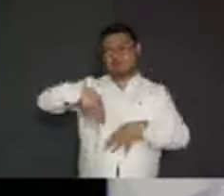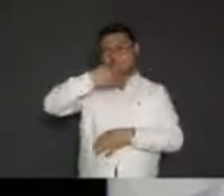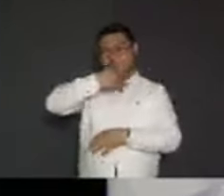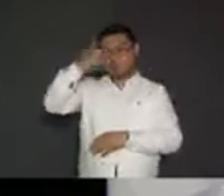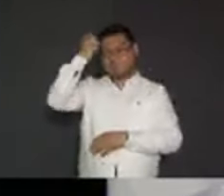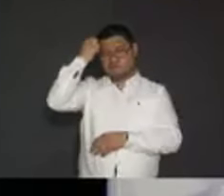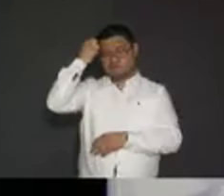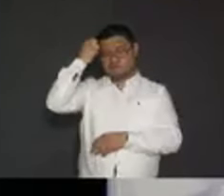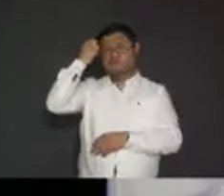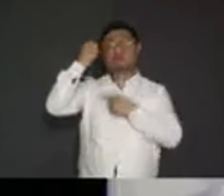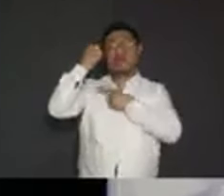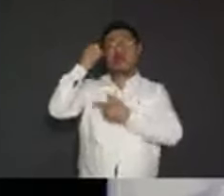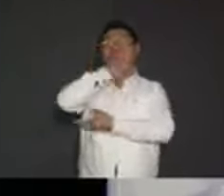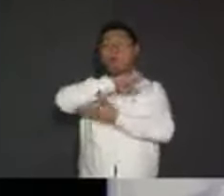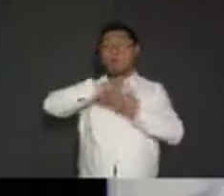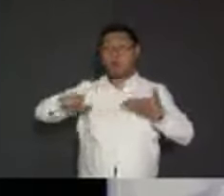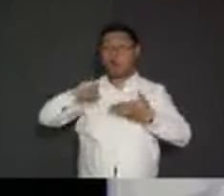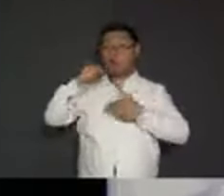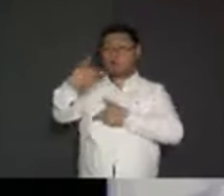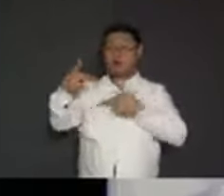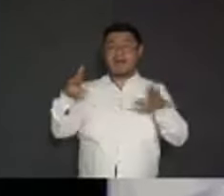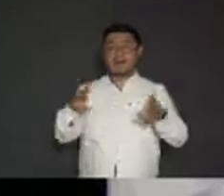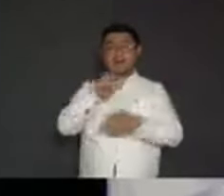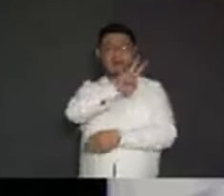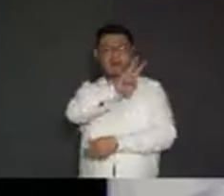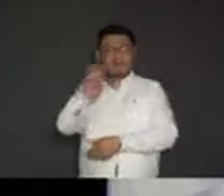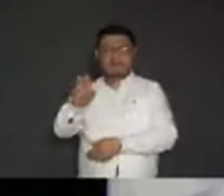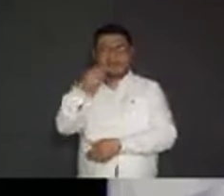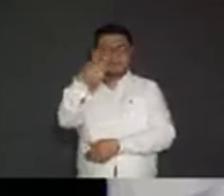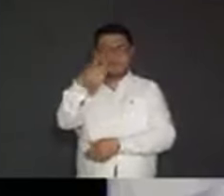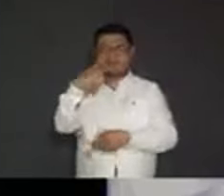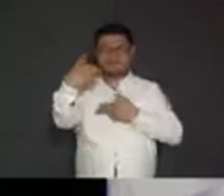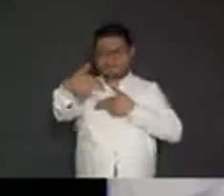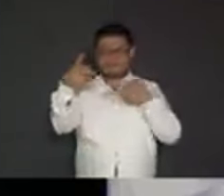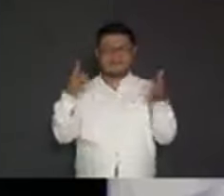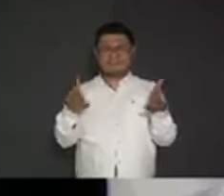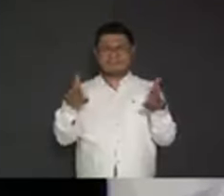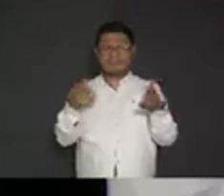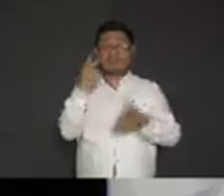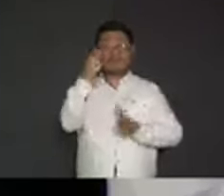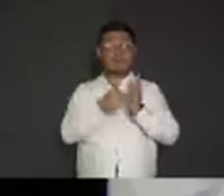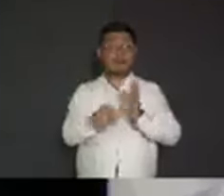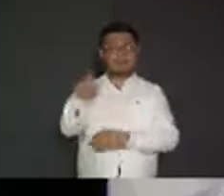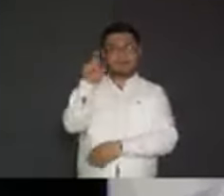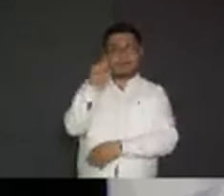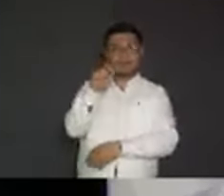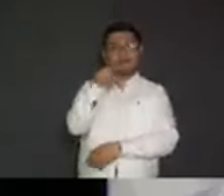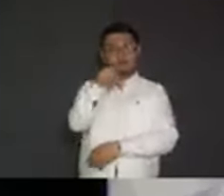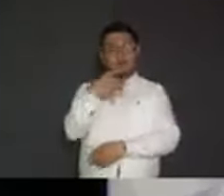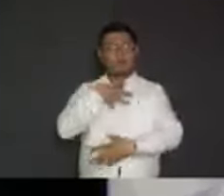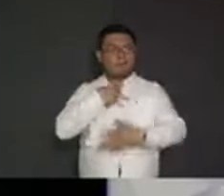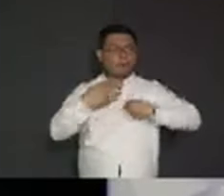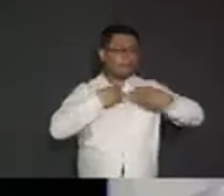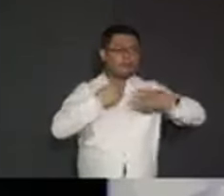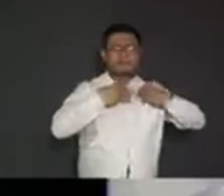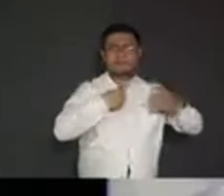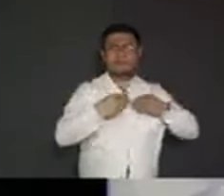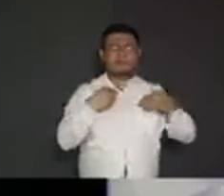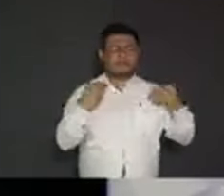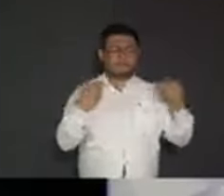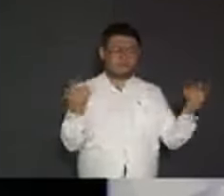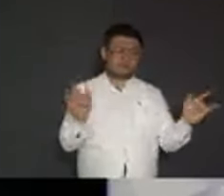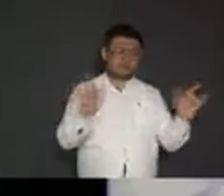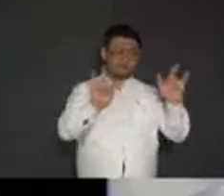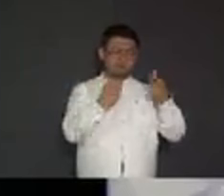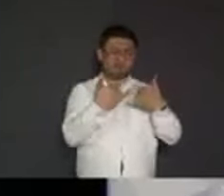se compró un rancho de 206 hectáreas. En 2020, mientras tú sufrías la pandemia, mientras tú estabas cerrando tu